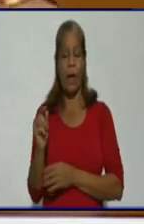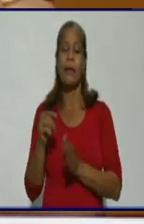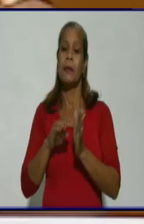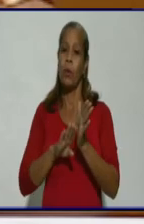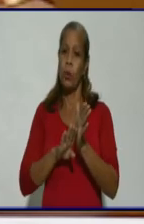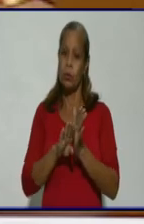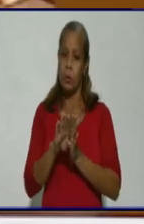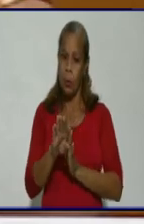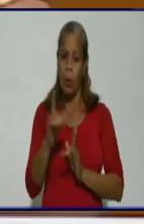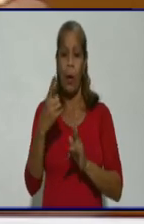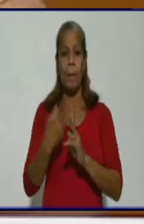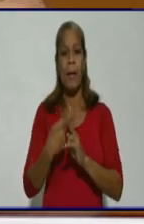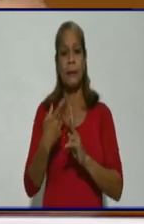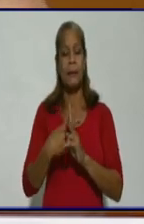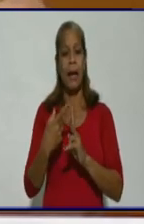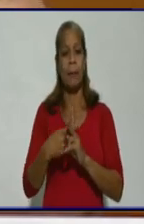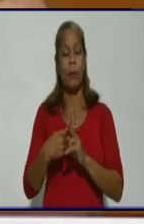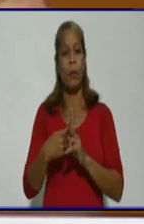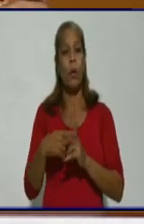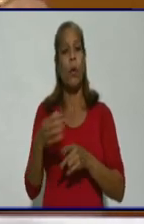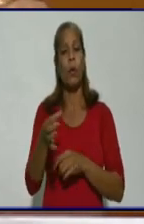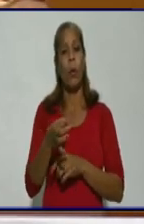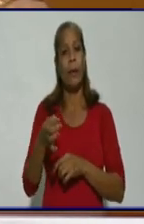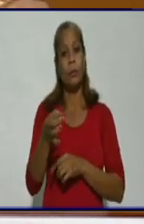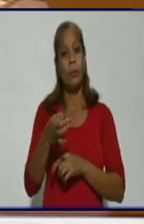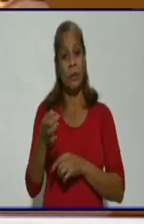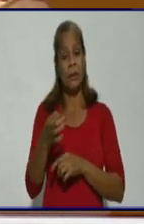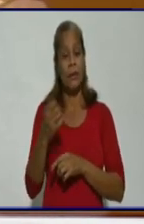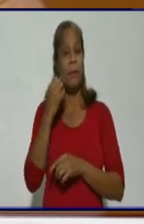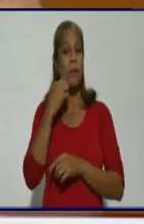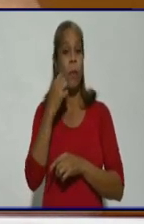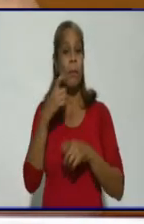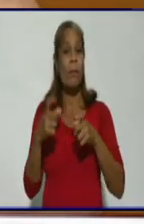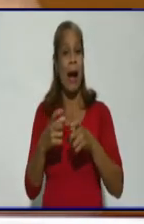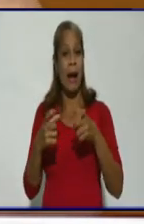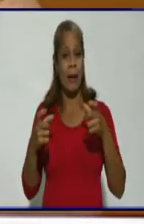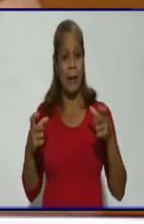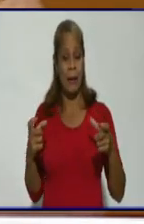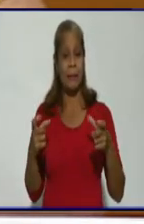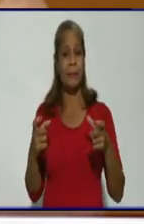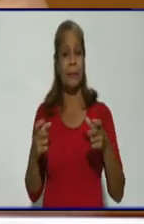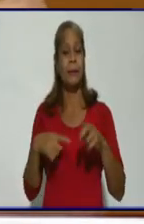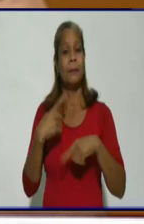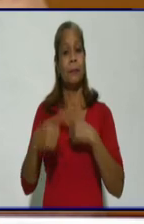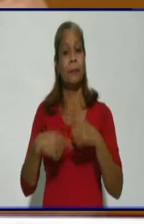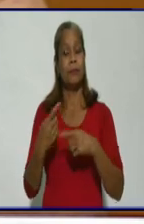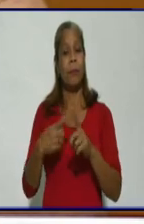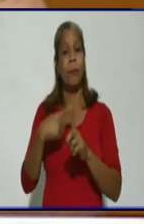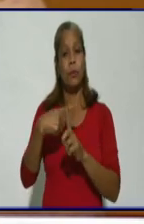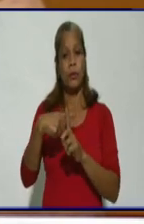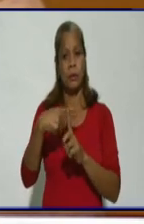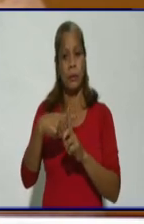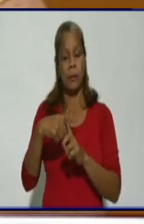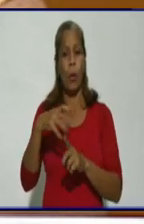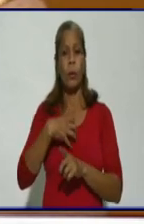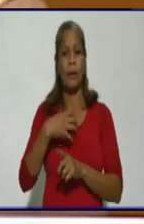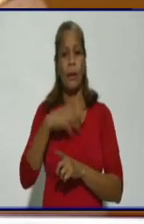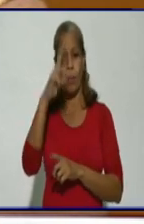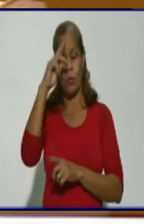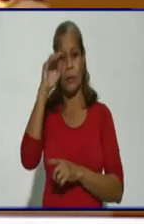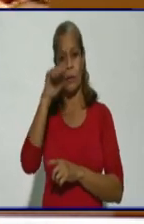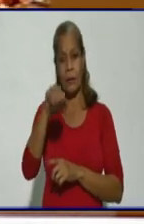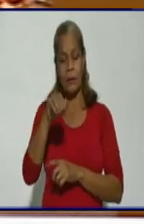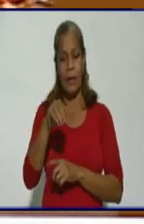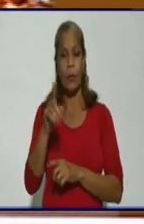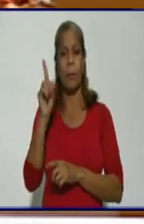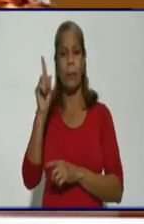Bayamo el municipio que abarca la mayor cantidad de casos positivos. Hoy tenemos ingresados en nuestra provincia